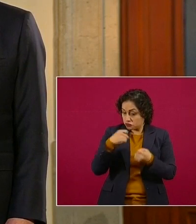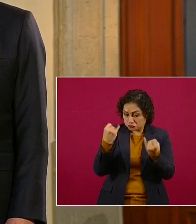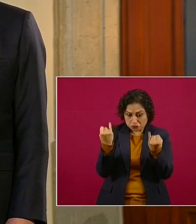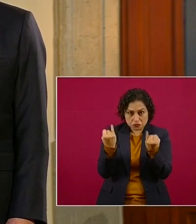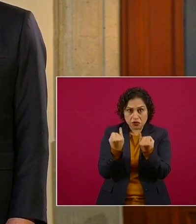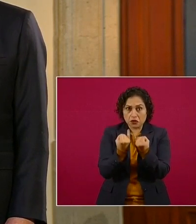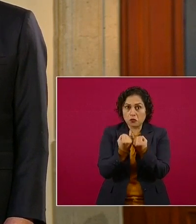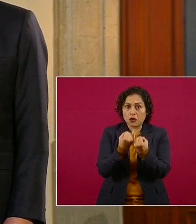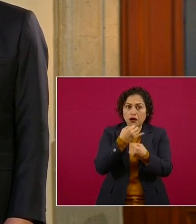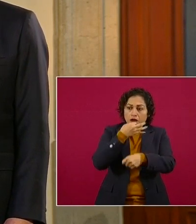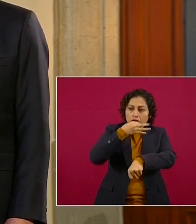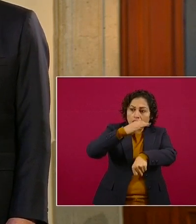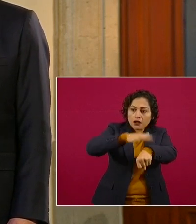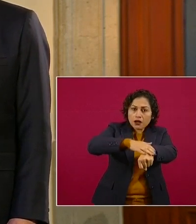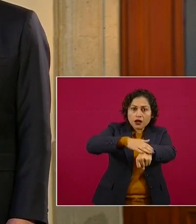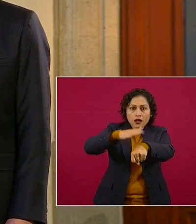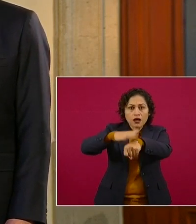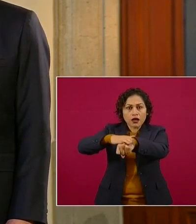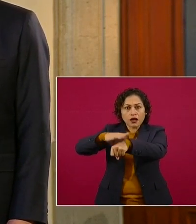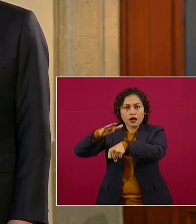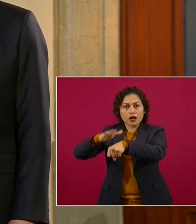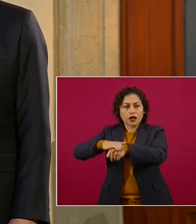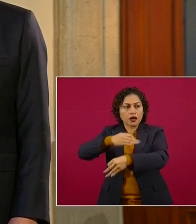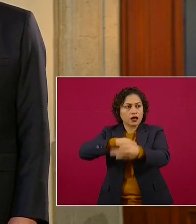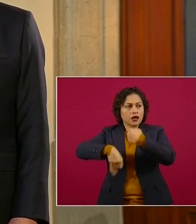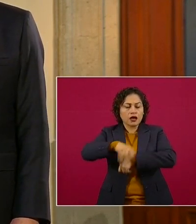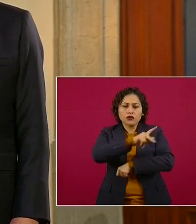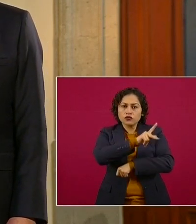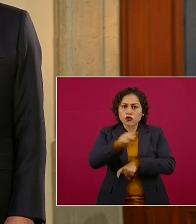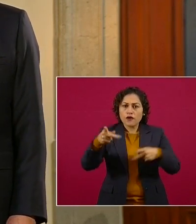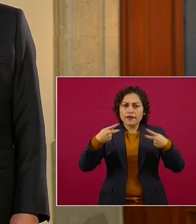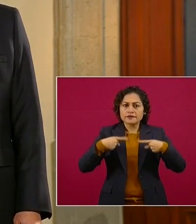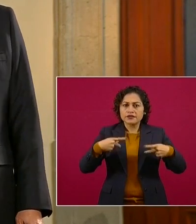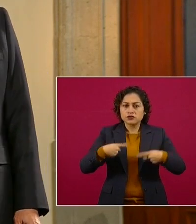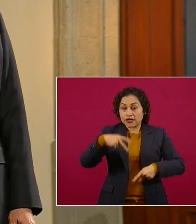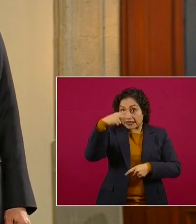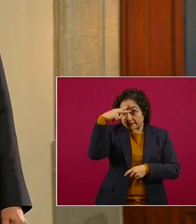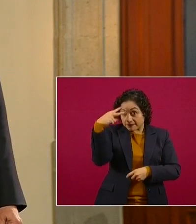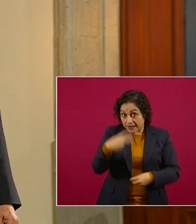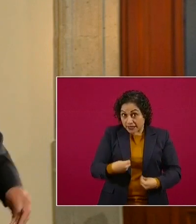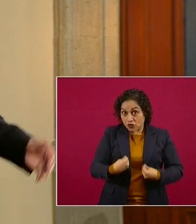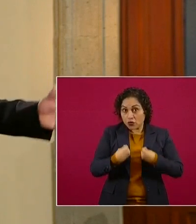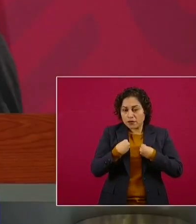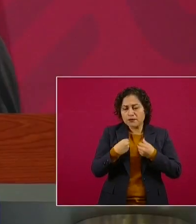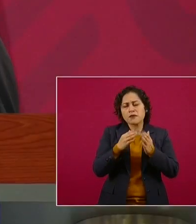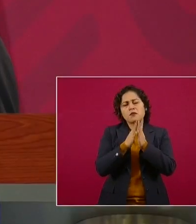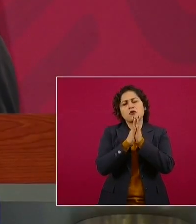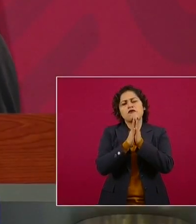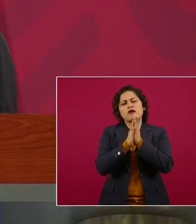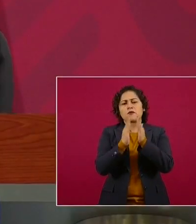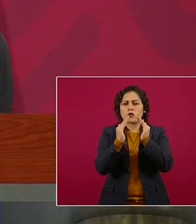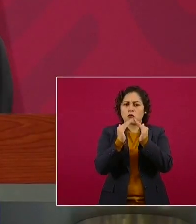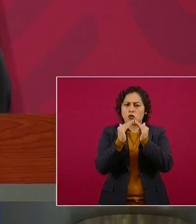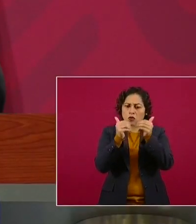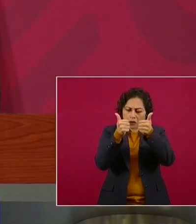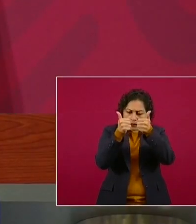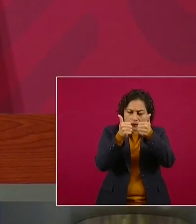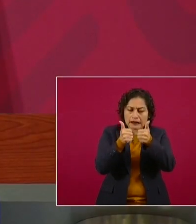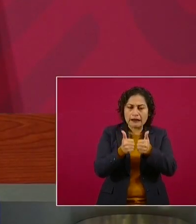a todos a los mexicanos para quedarnos en casa con el propósito de